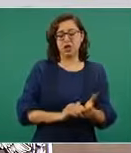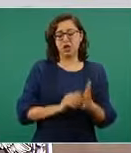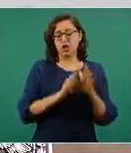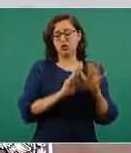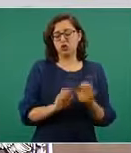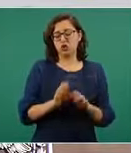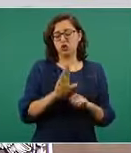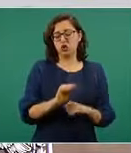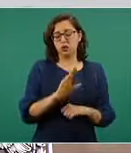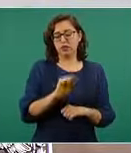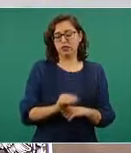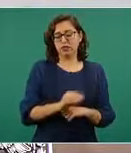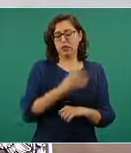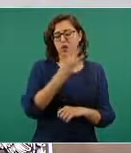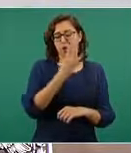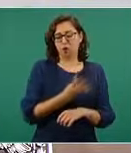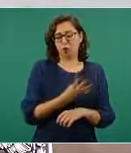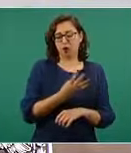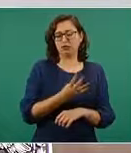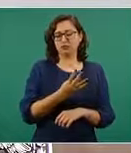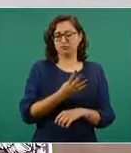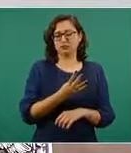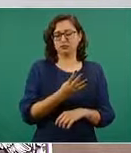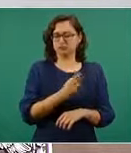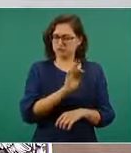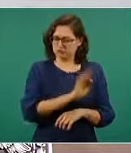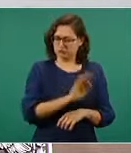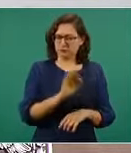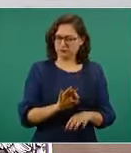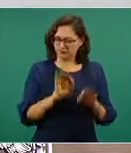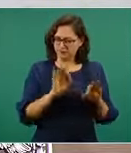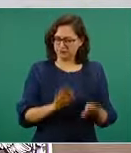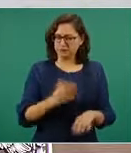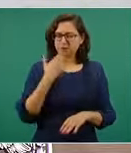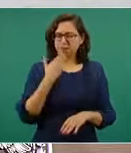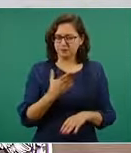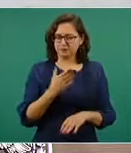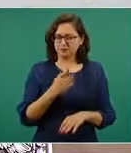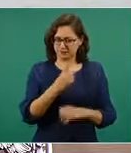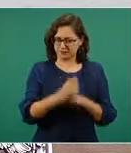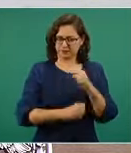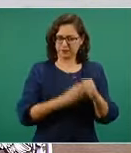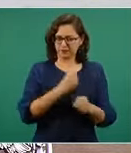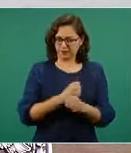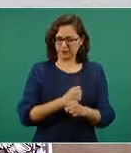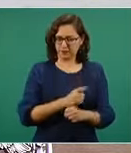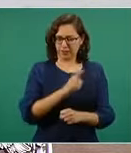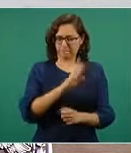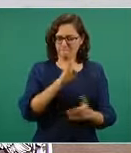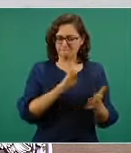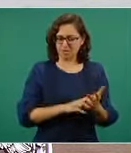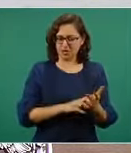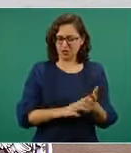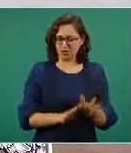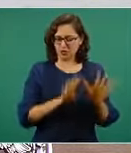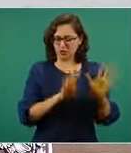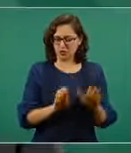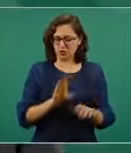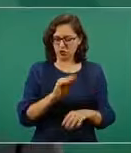para poner un año, sólo había